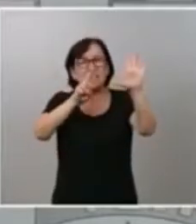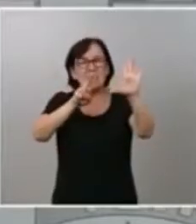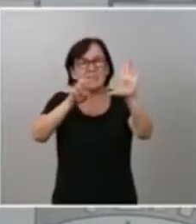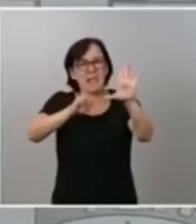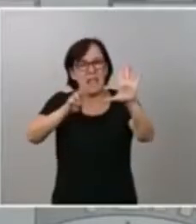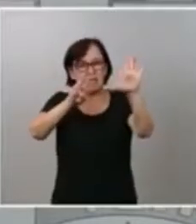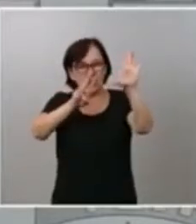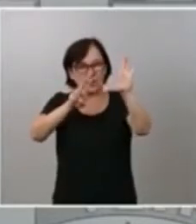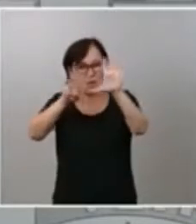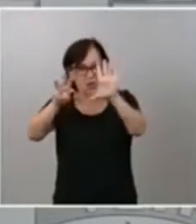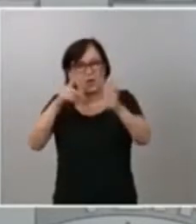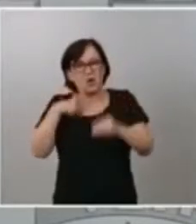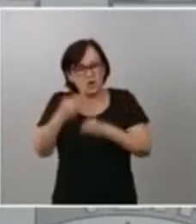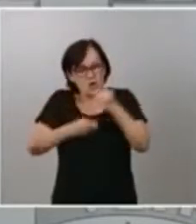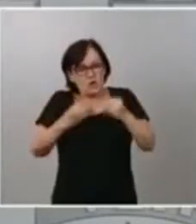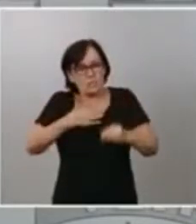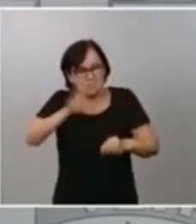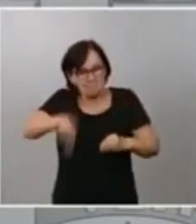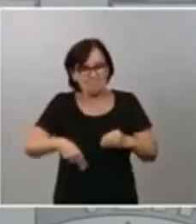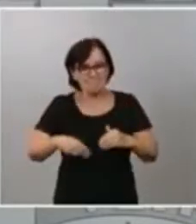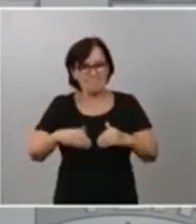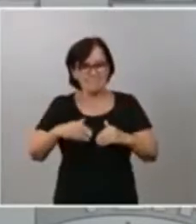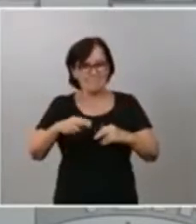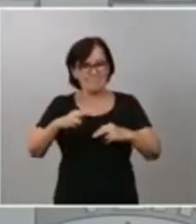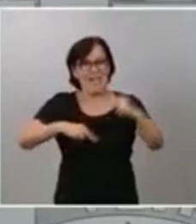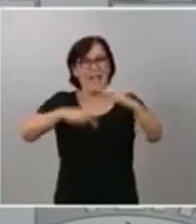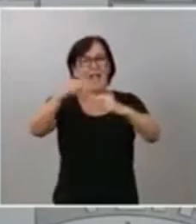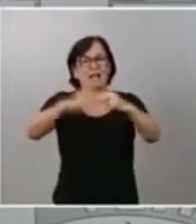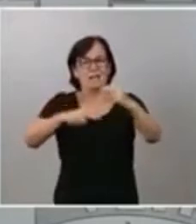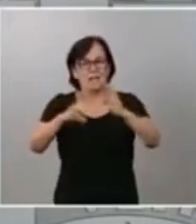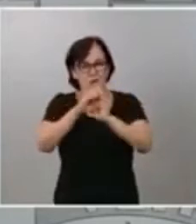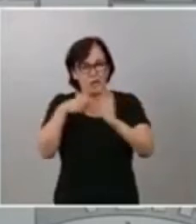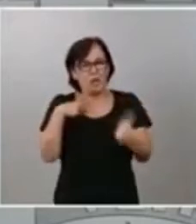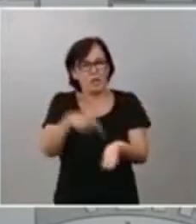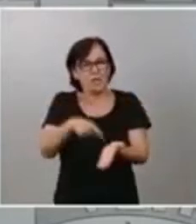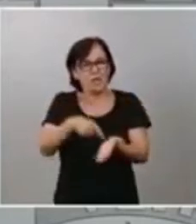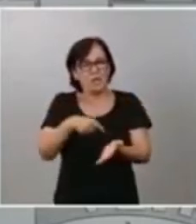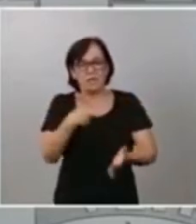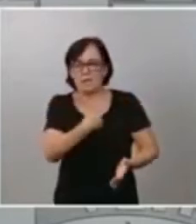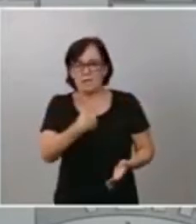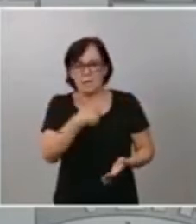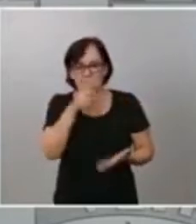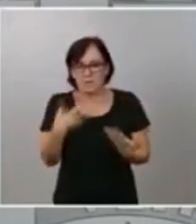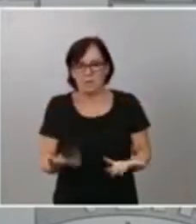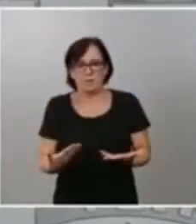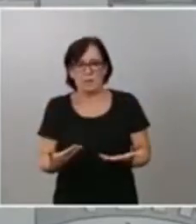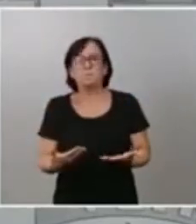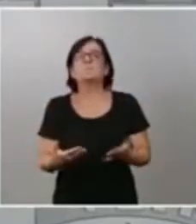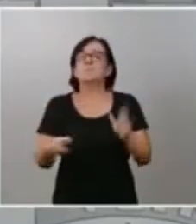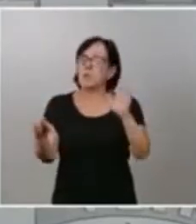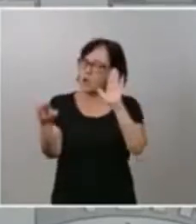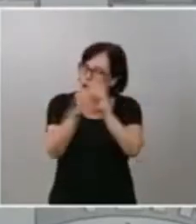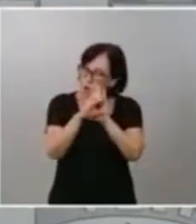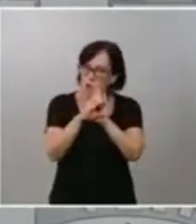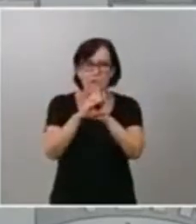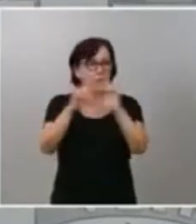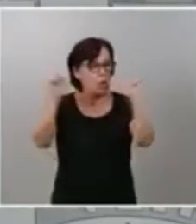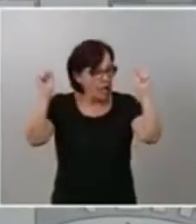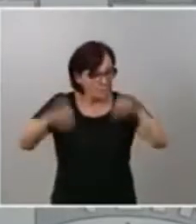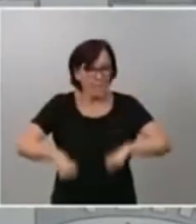arquitectos de la Constitución. Por eso reivindico el papel y la vigencia del pacto constitucional. Y ese pacto constitucional,